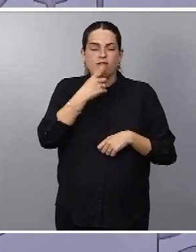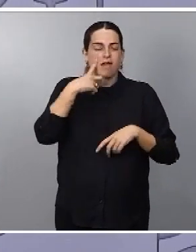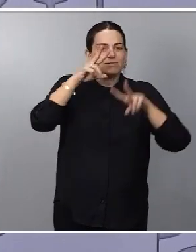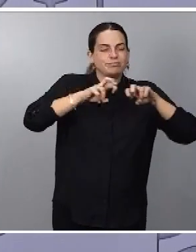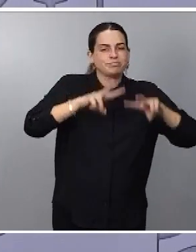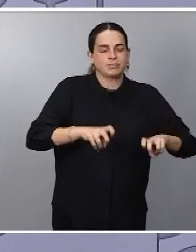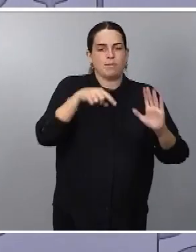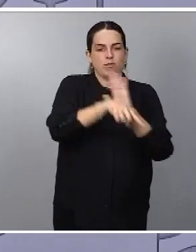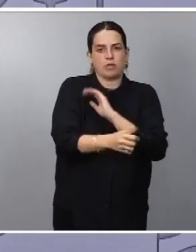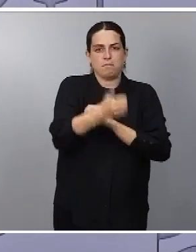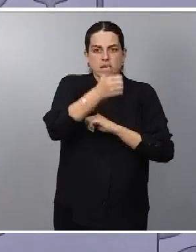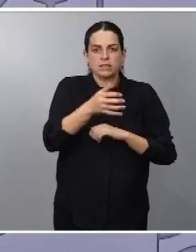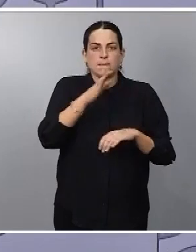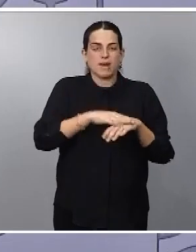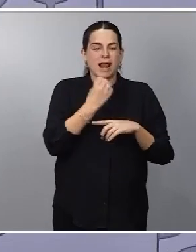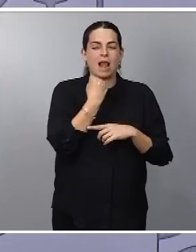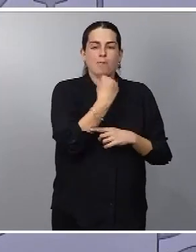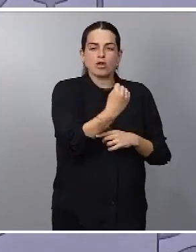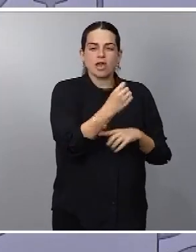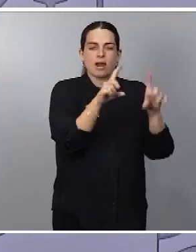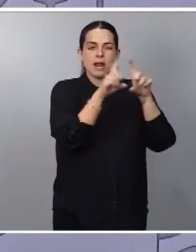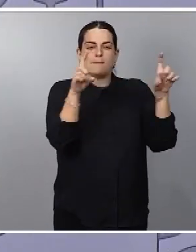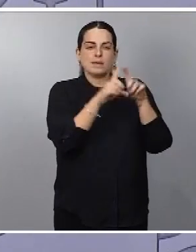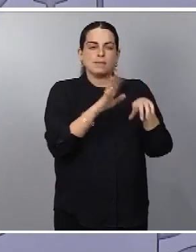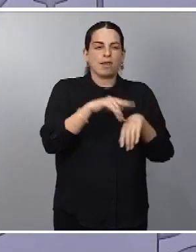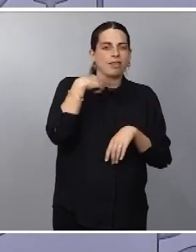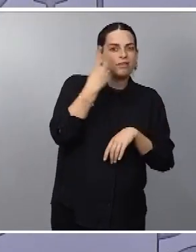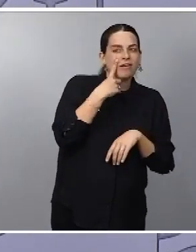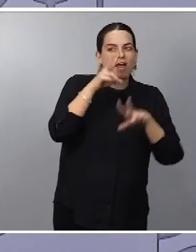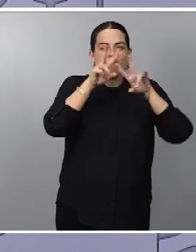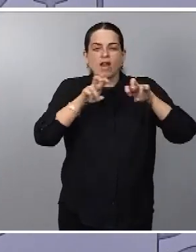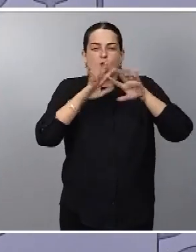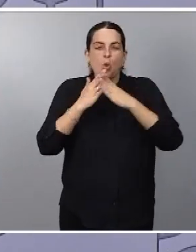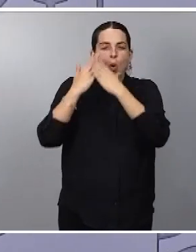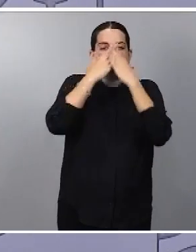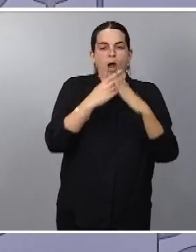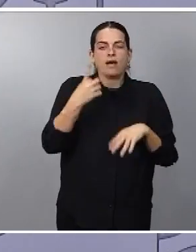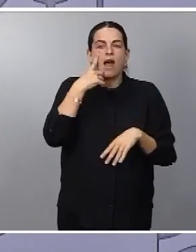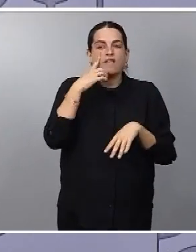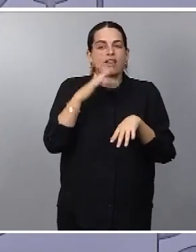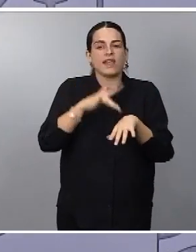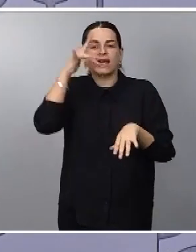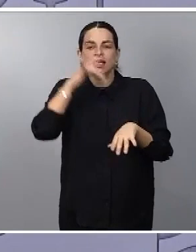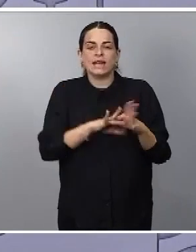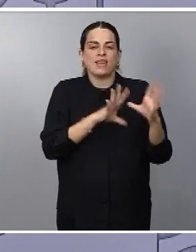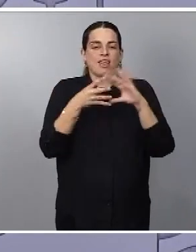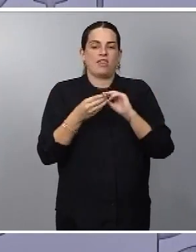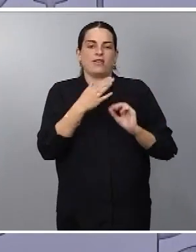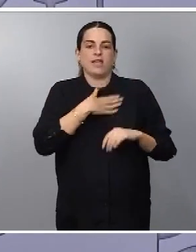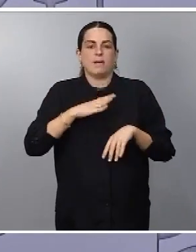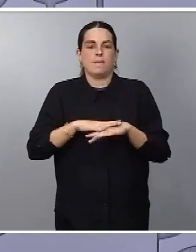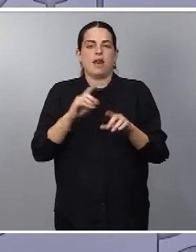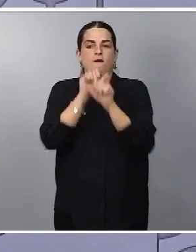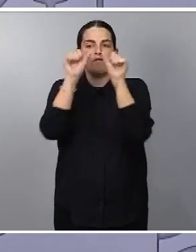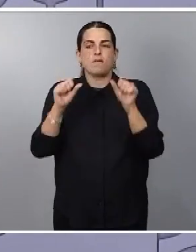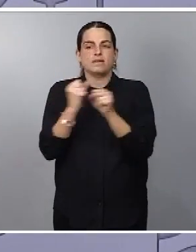a las empresas para identificar y evaluar los riesgos derivados de la digitalización y de las nuevas formas de empleo, para